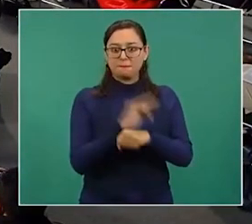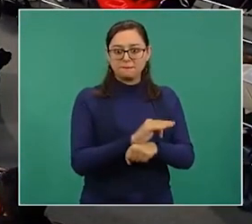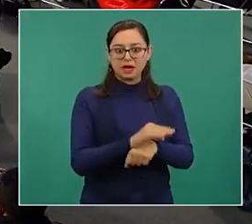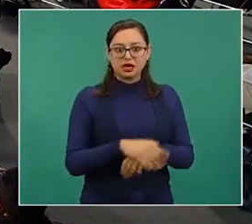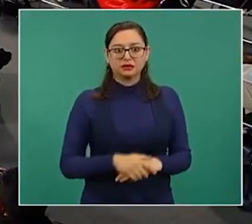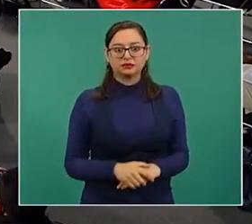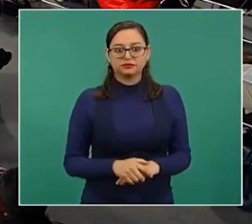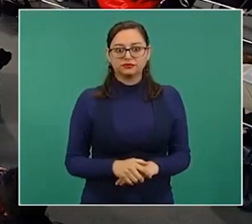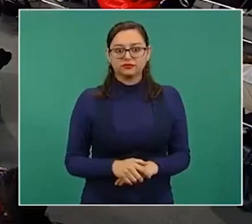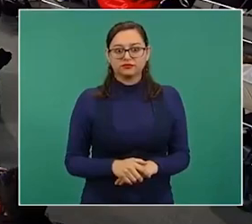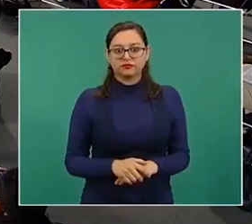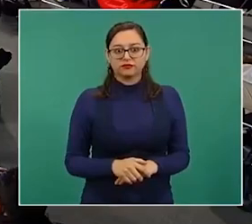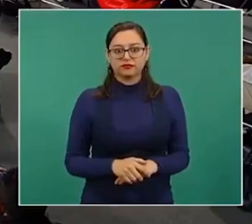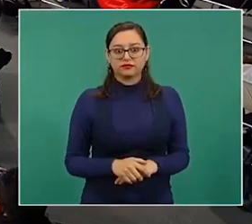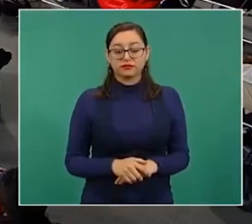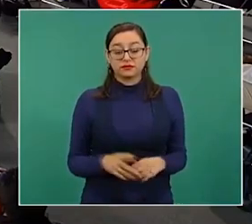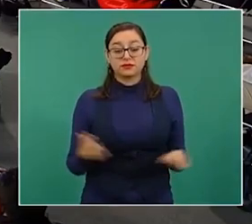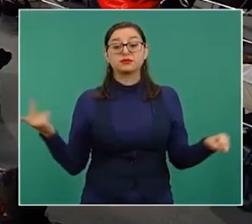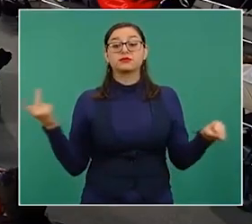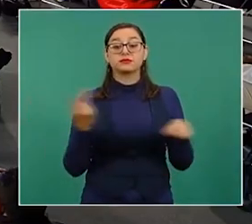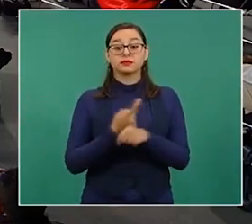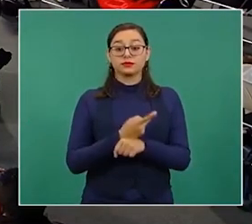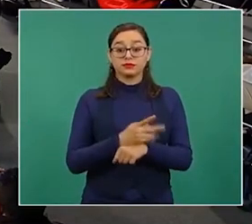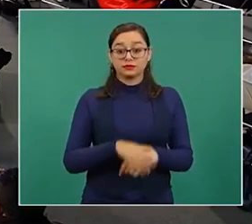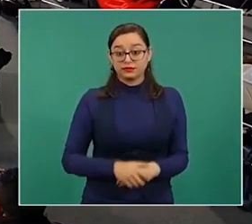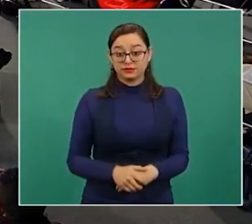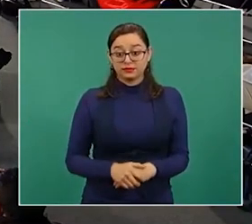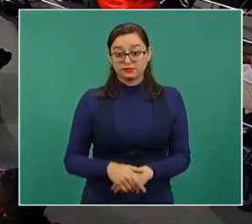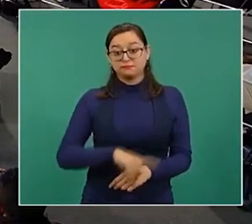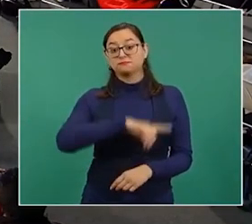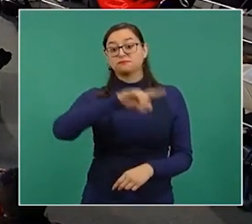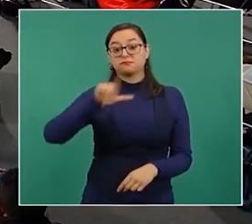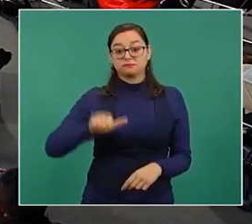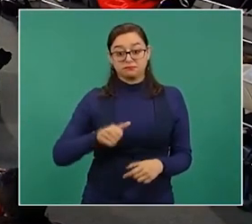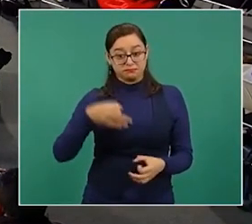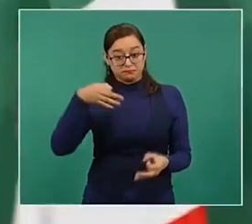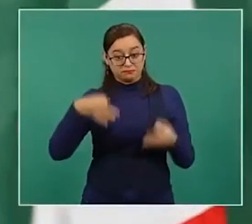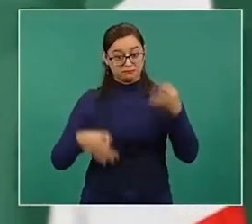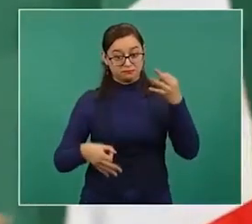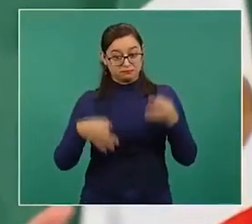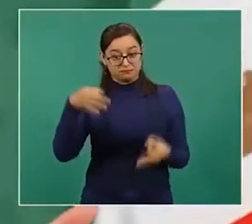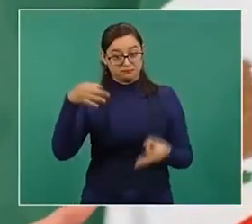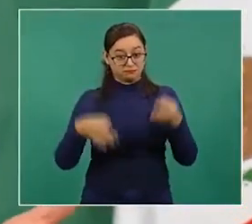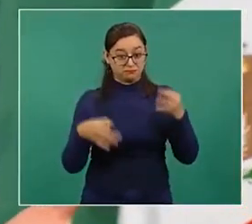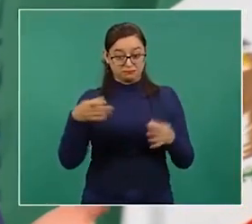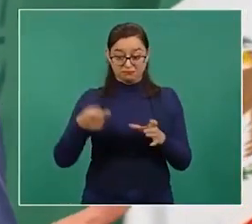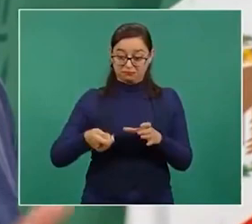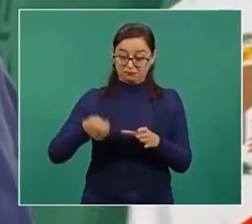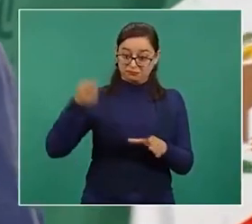Ah, pero cae el amparo en un juzgado. De